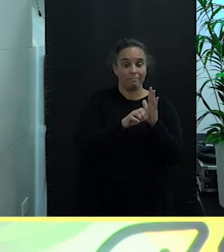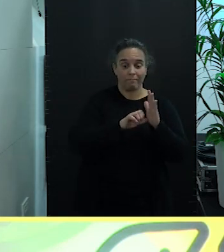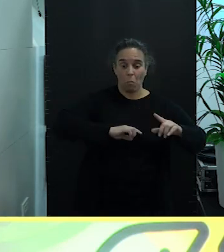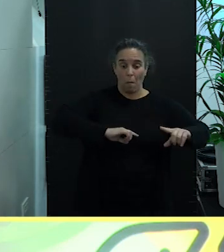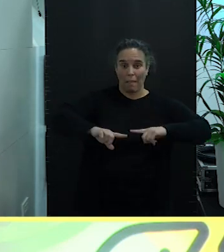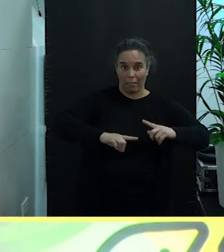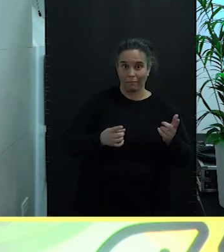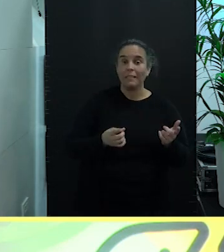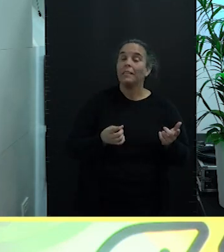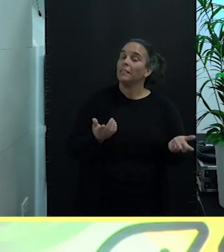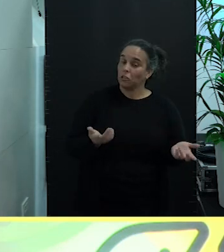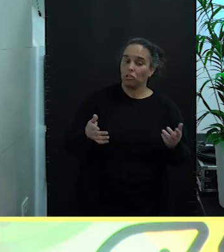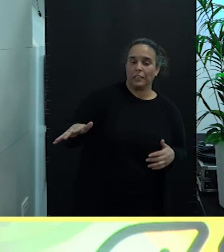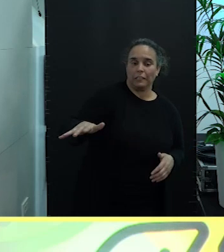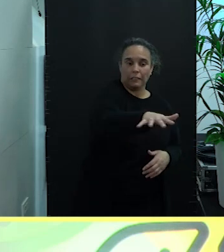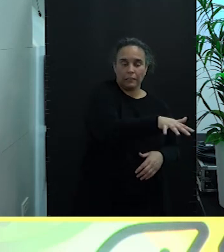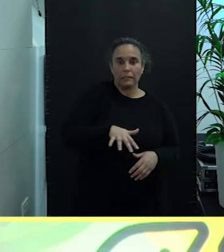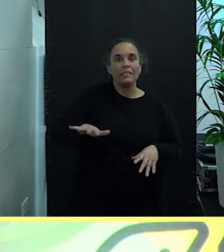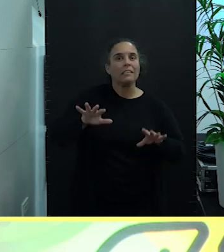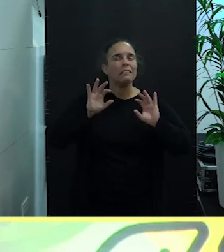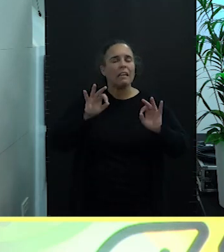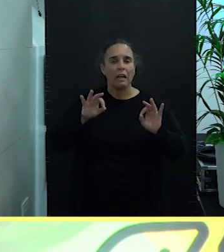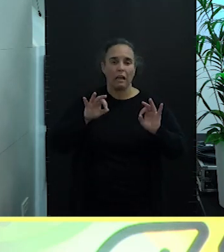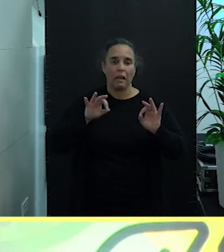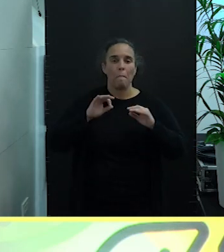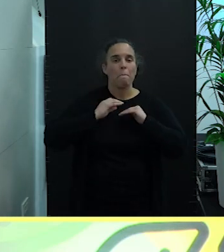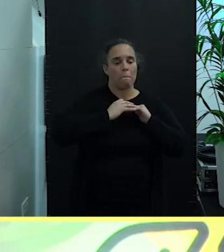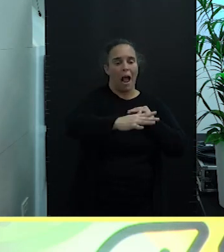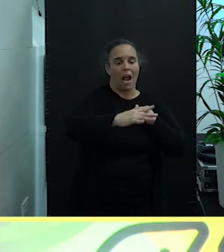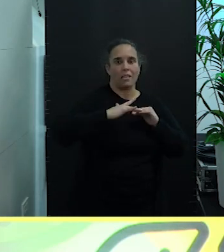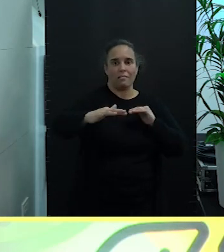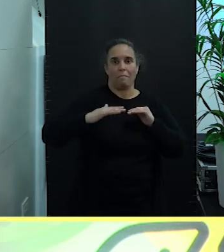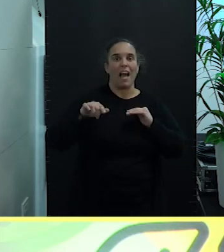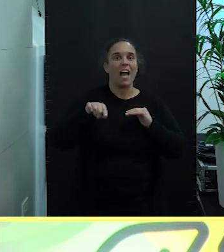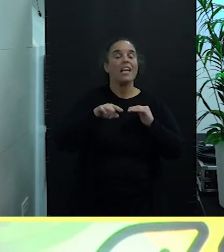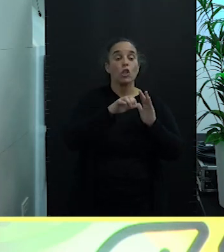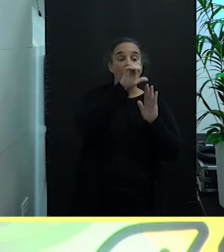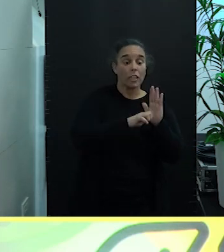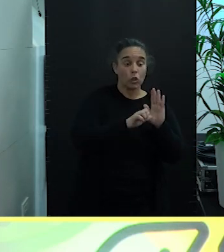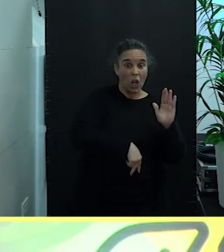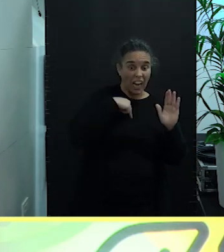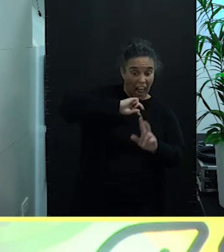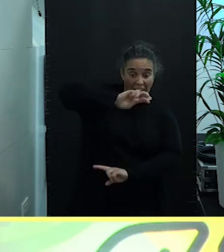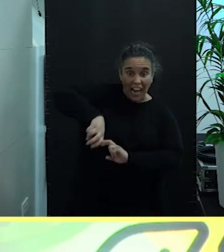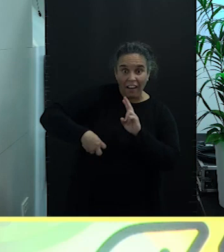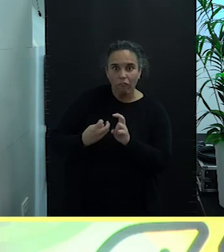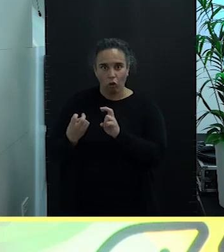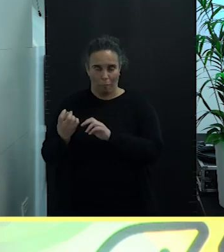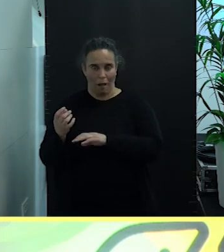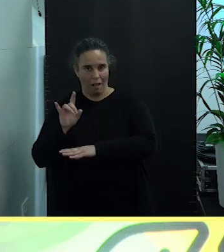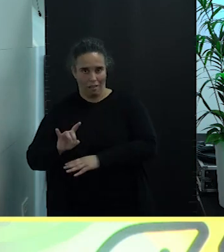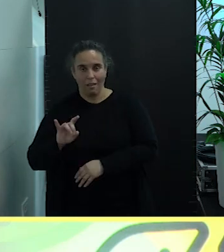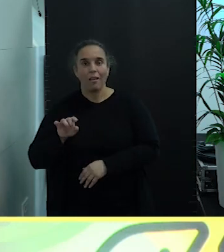especial ámbito marítimo de Canarias. Esta es la gran reforma del Estatuto, que nos genera,